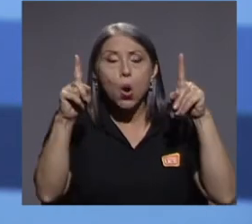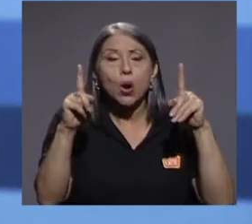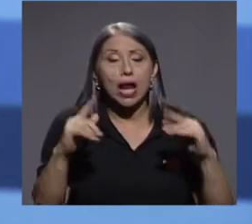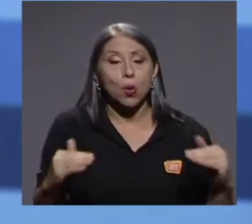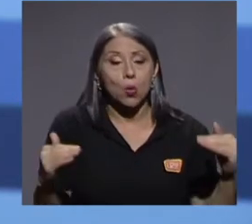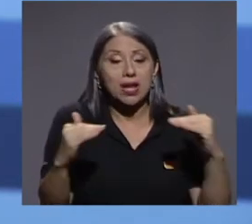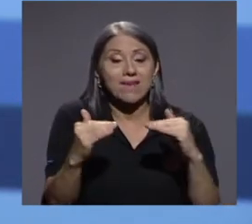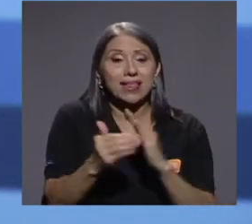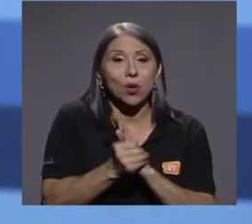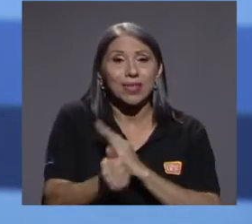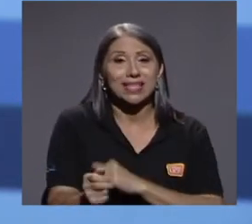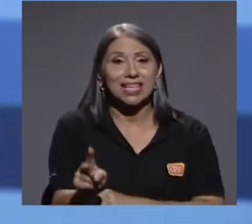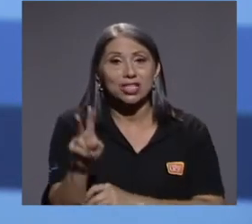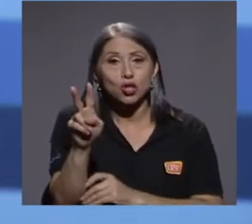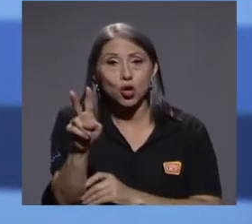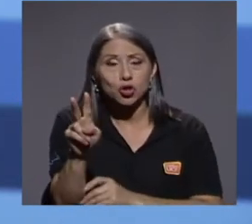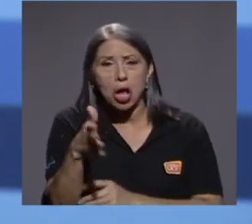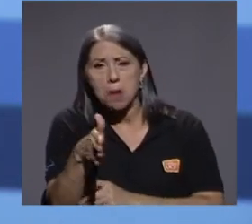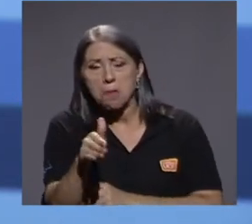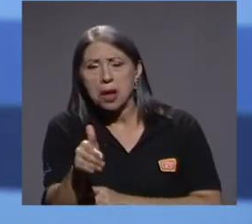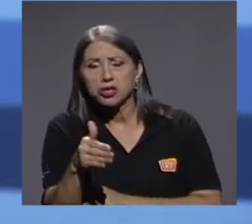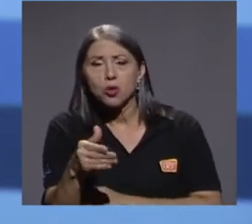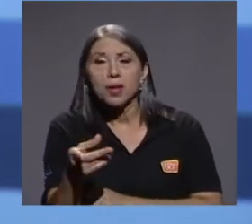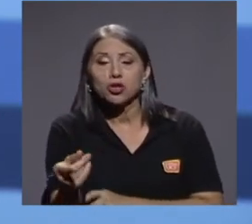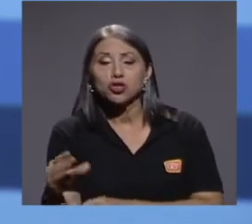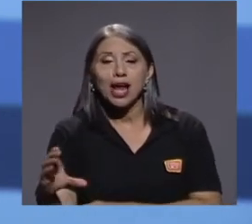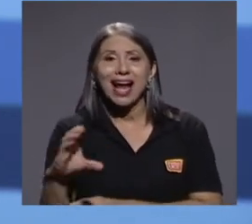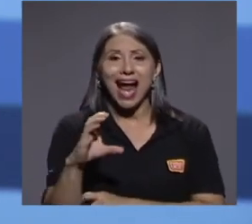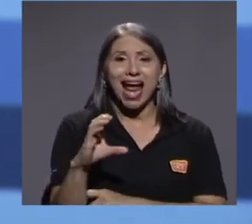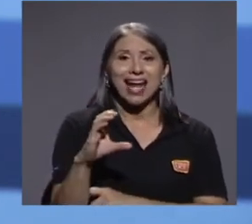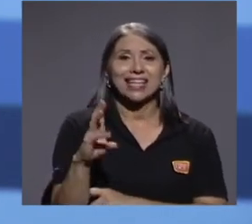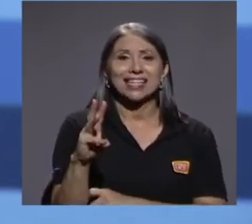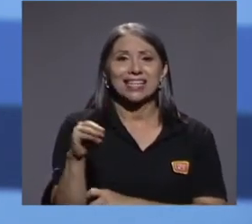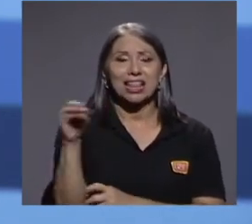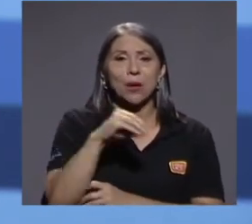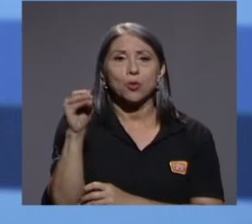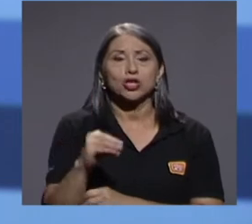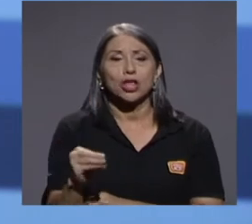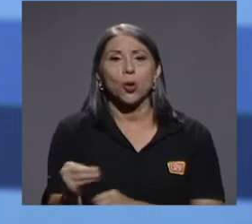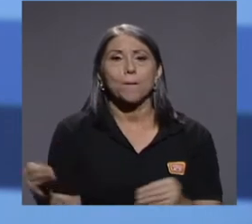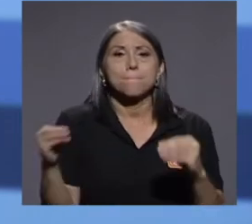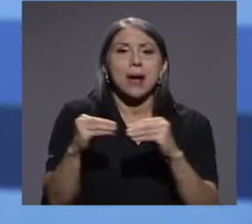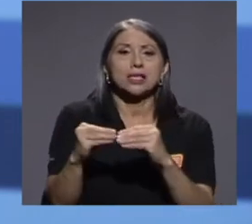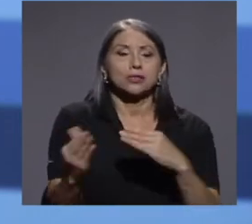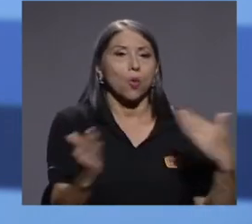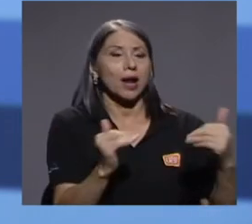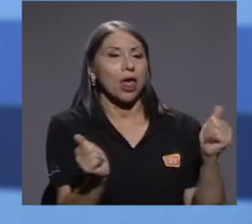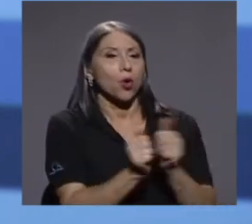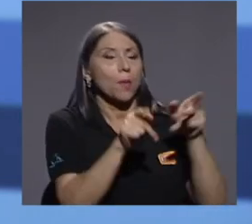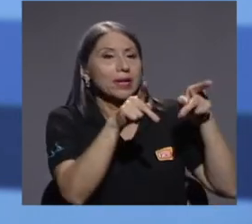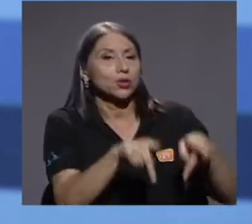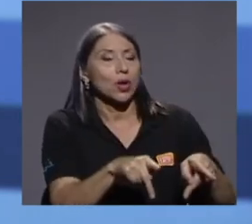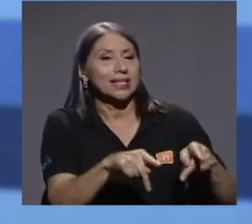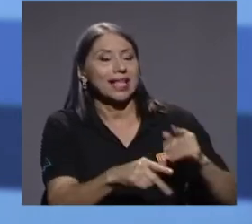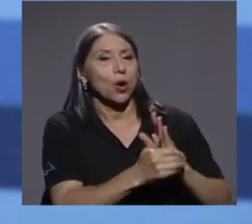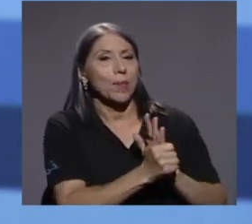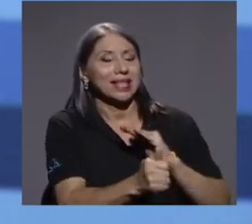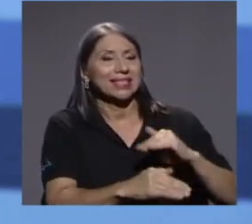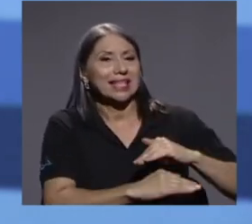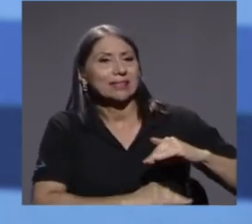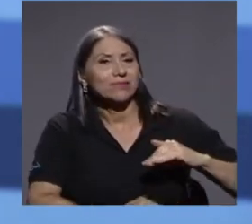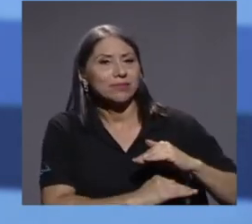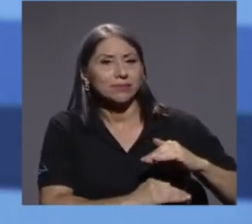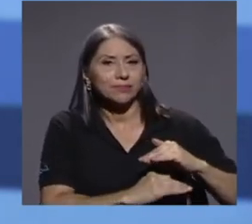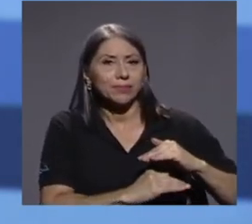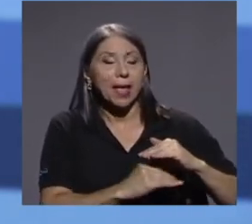dos, logra ganar alrededor de un 60% más que alguien que tiene las competencias más elementales. Para las mujeres,